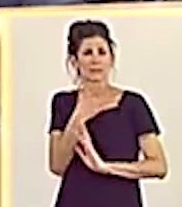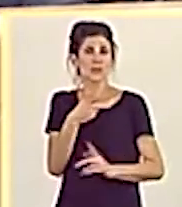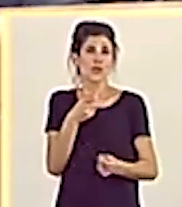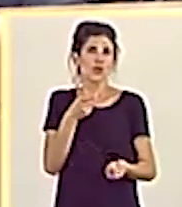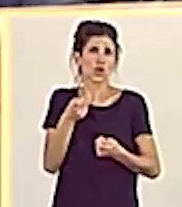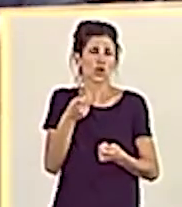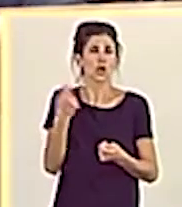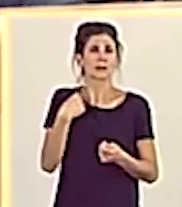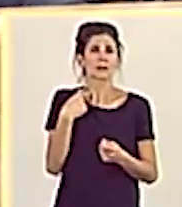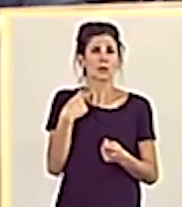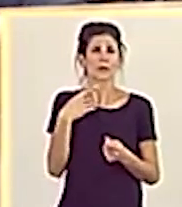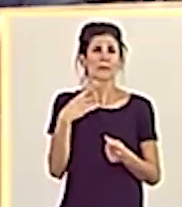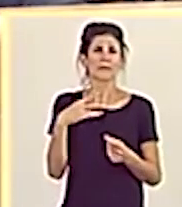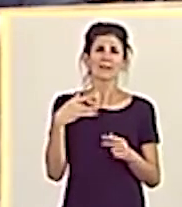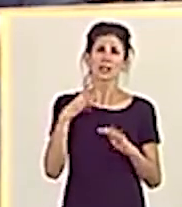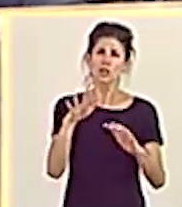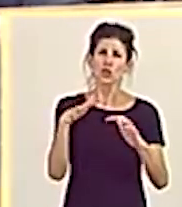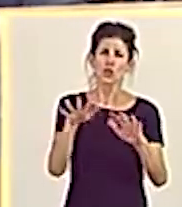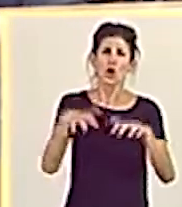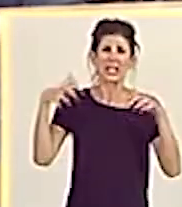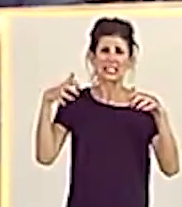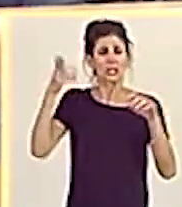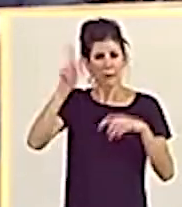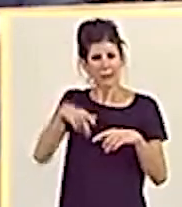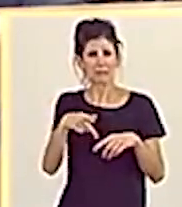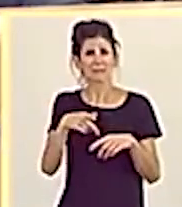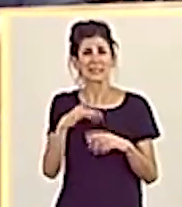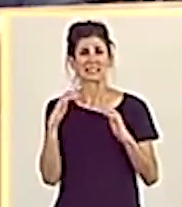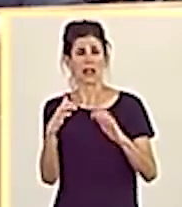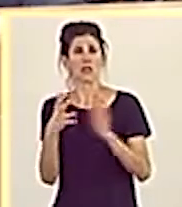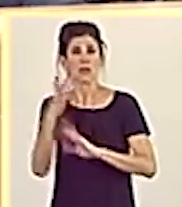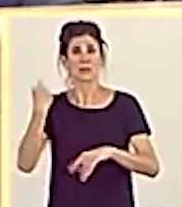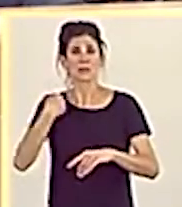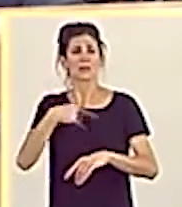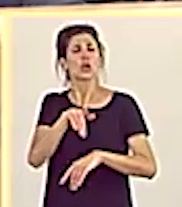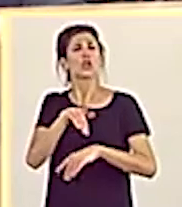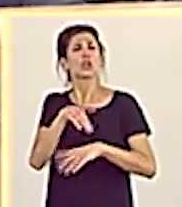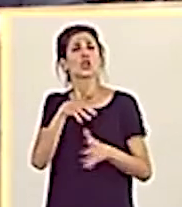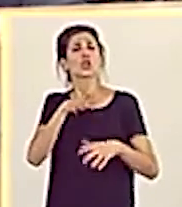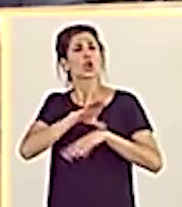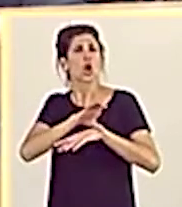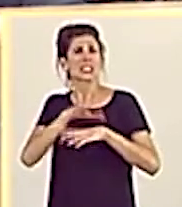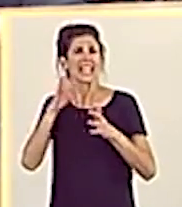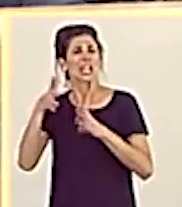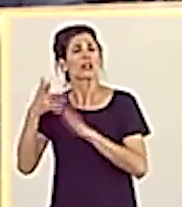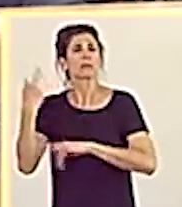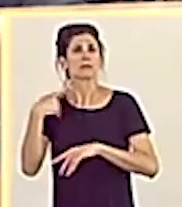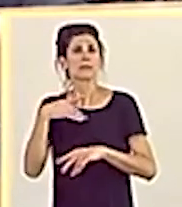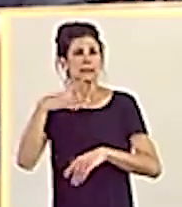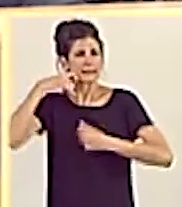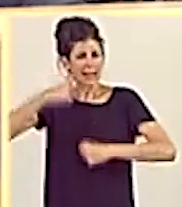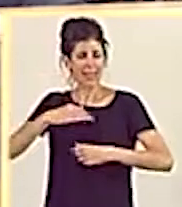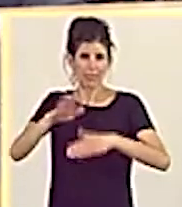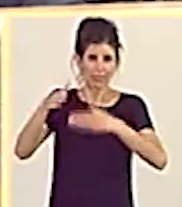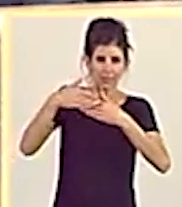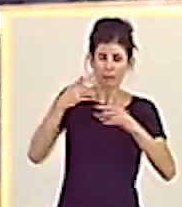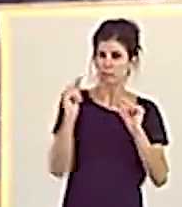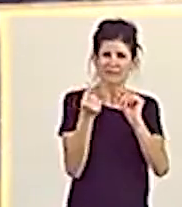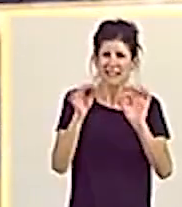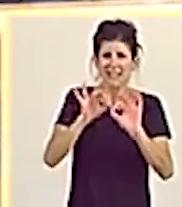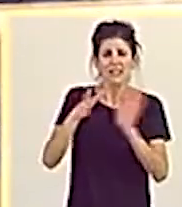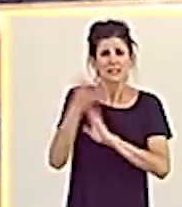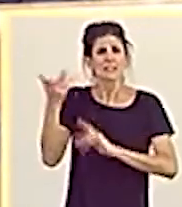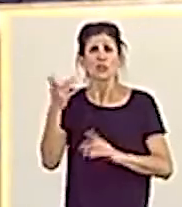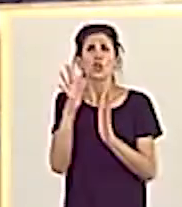del Congreso y del Senado por esa comisión de consejeros de Sanidad a puerta cerrada. No buscan el consenso, buscan la sumisión,